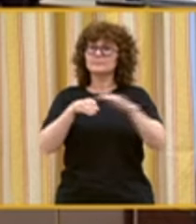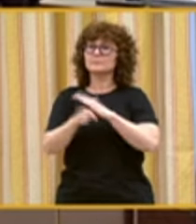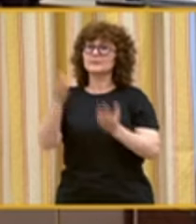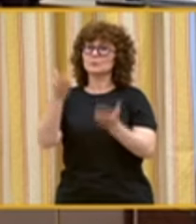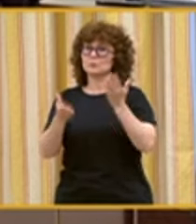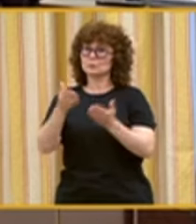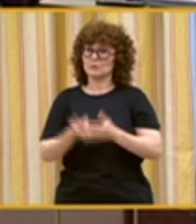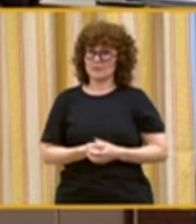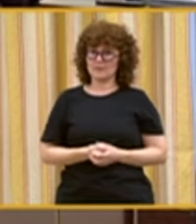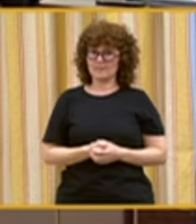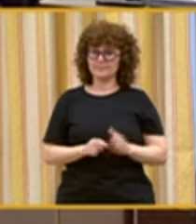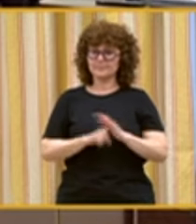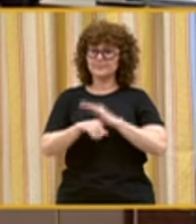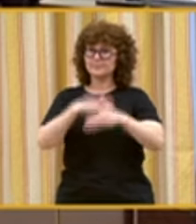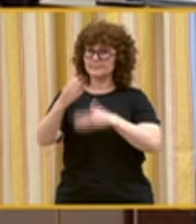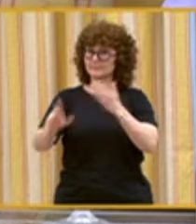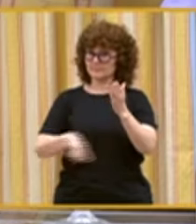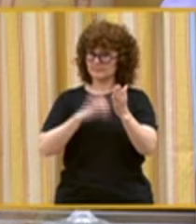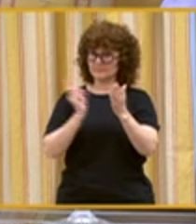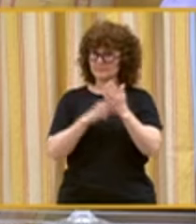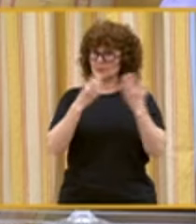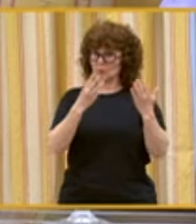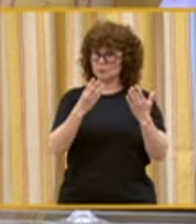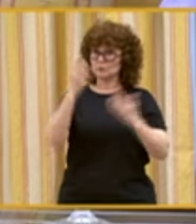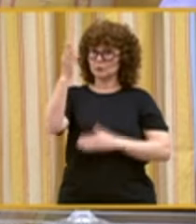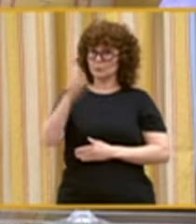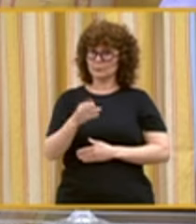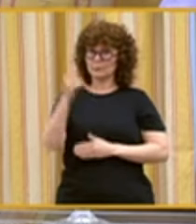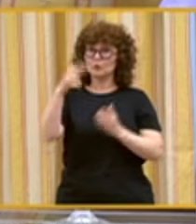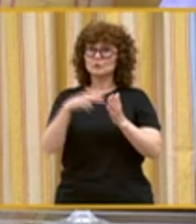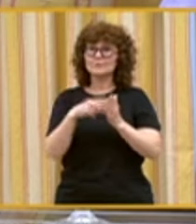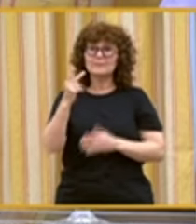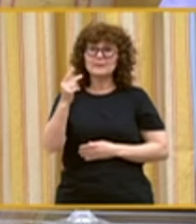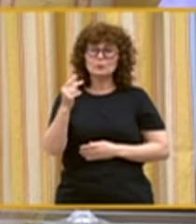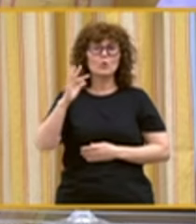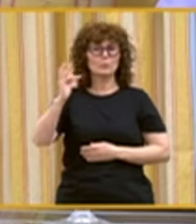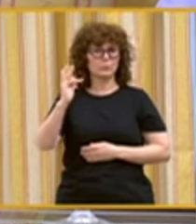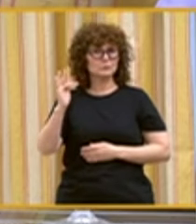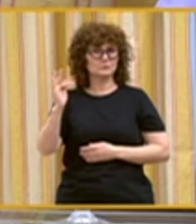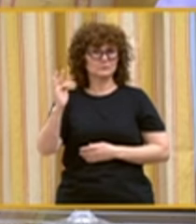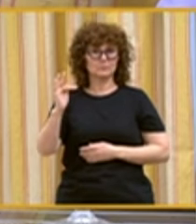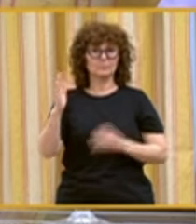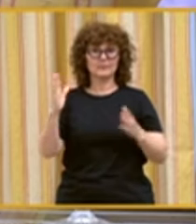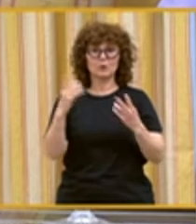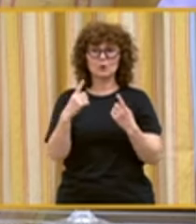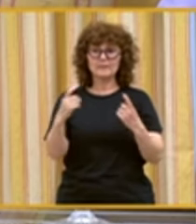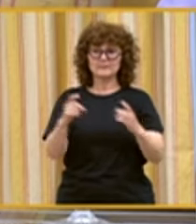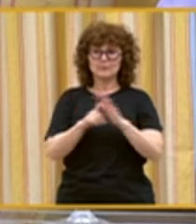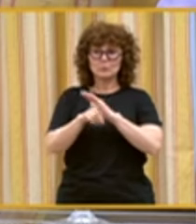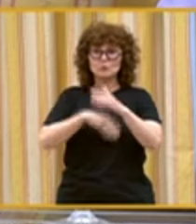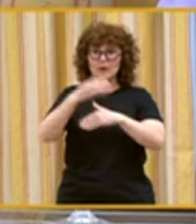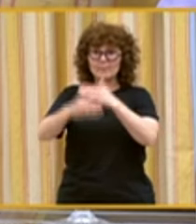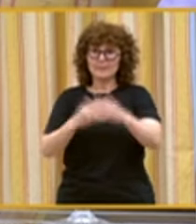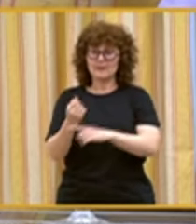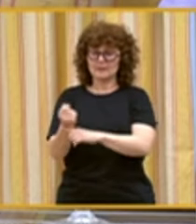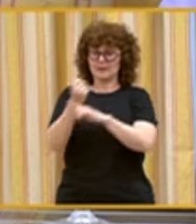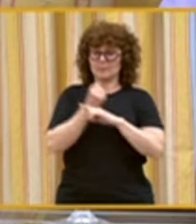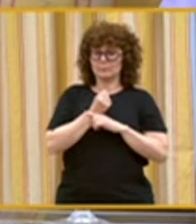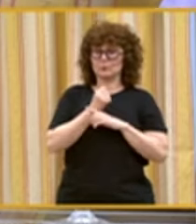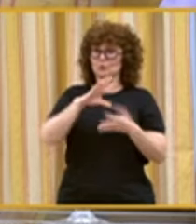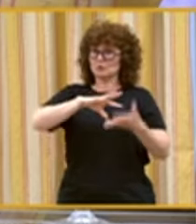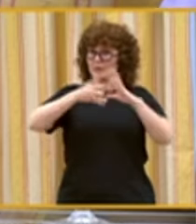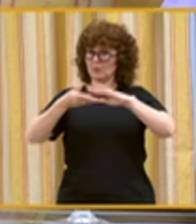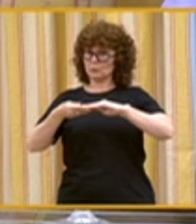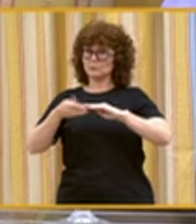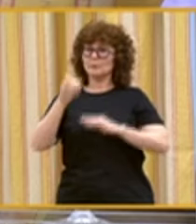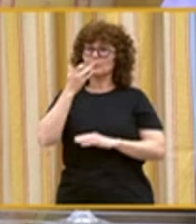Los avances en la Ley 8.2021 son muy positivos, pero es necesario avanzar en los apoyos y ajustes,